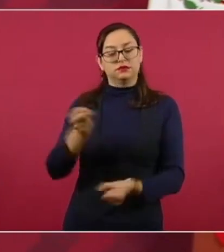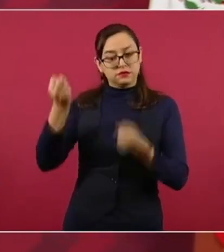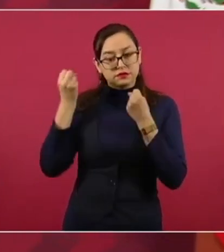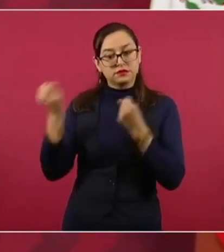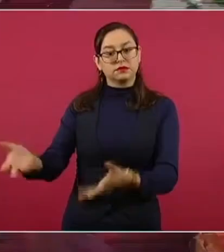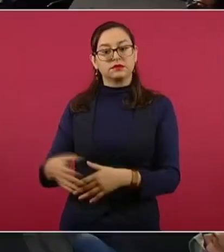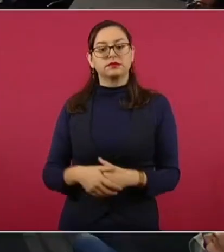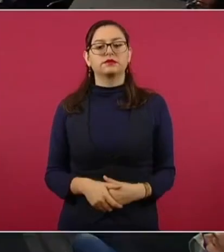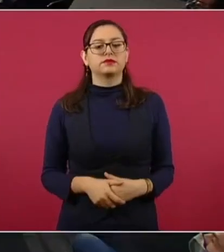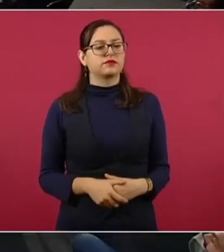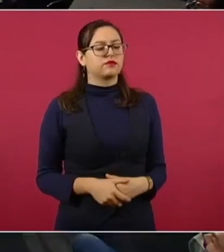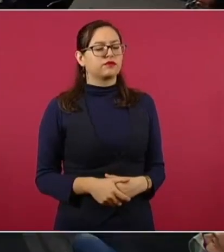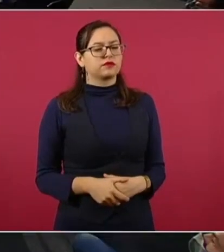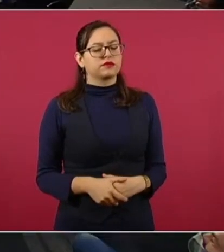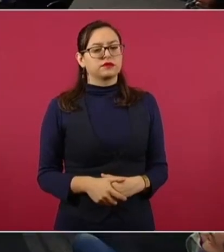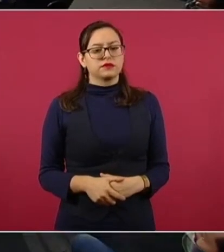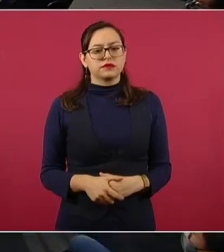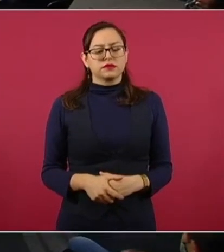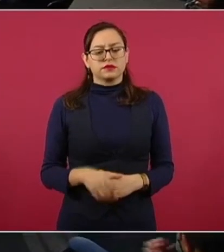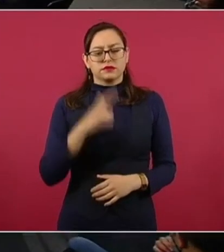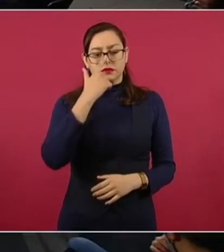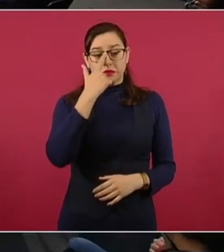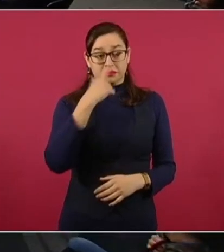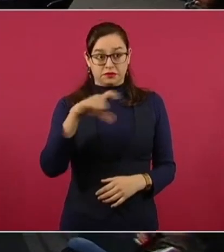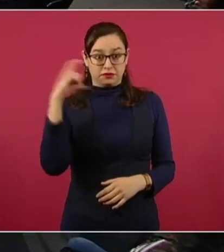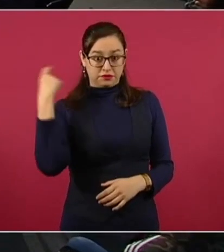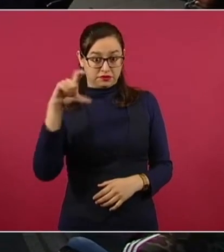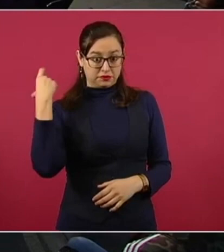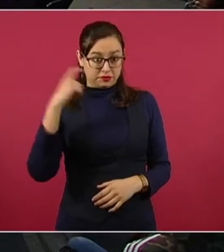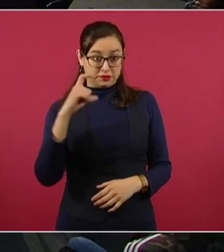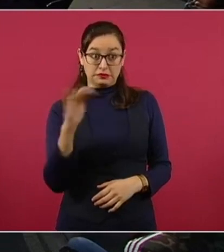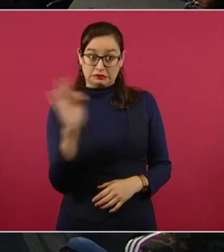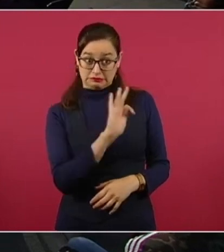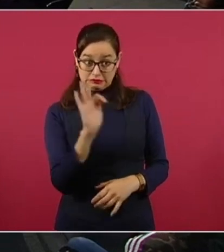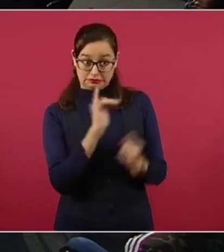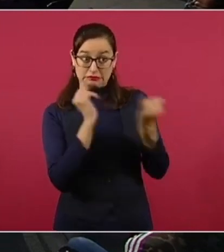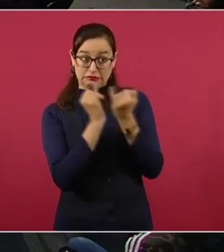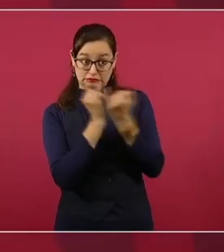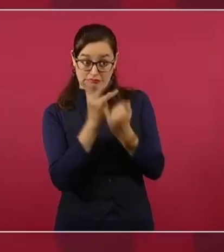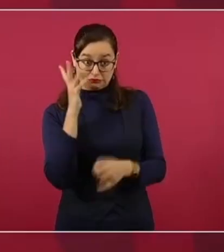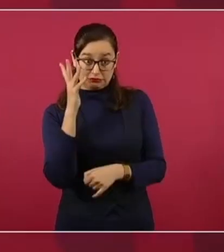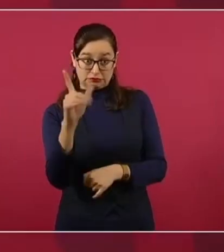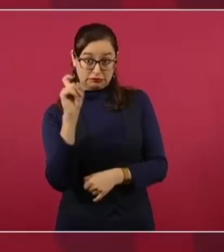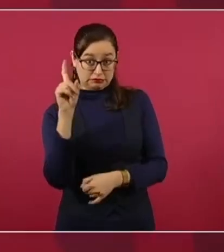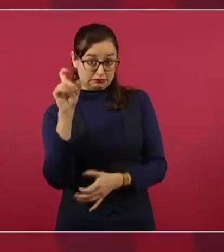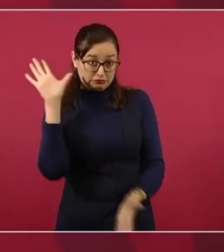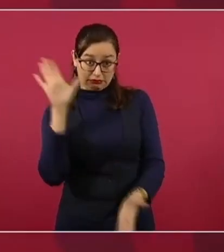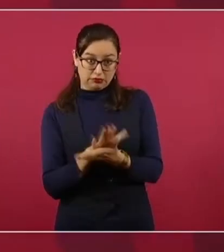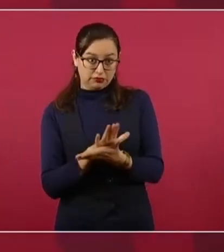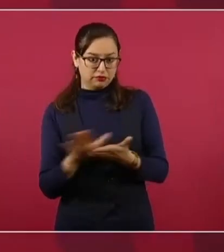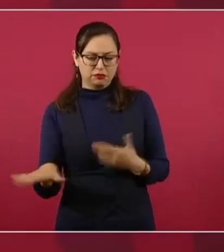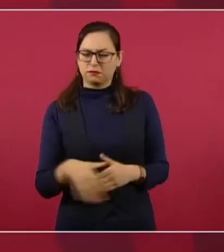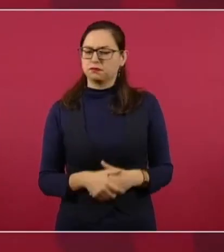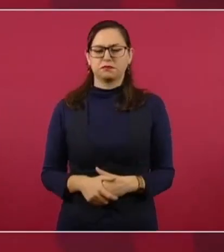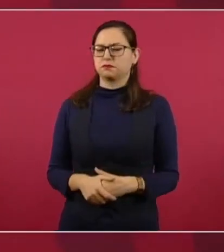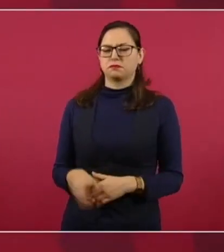¿En Querétaro no hay peligro de que ocurra esta situación? No, no tenemos ese dato.